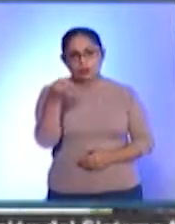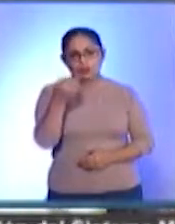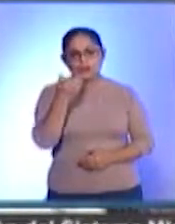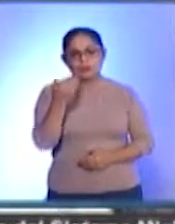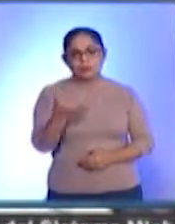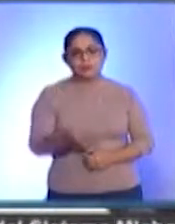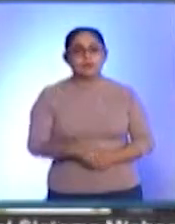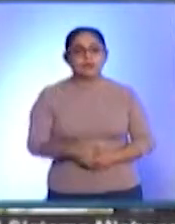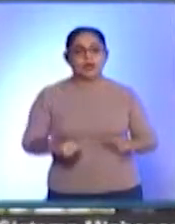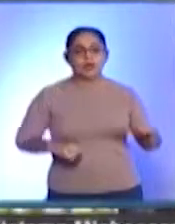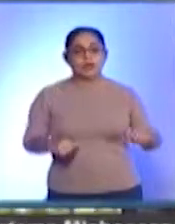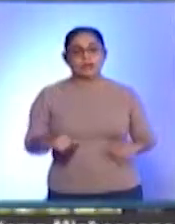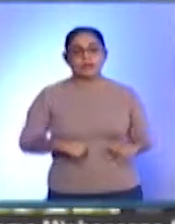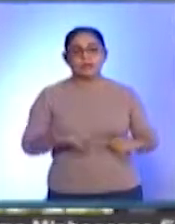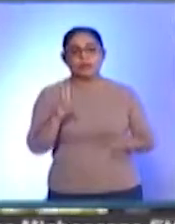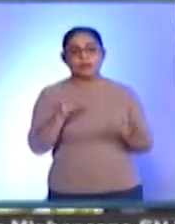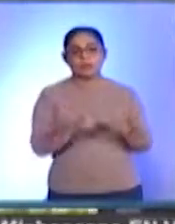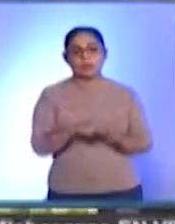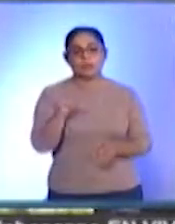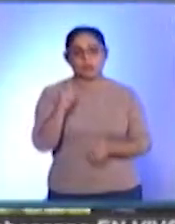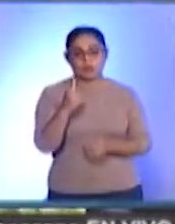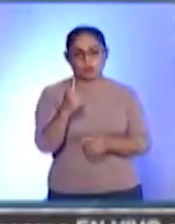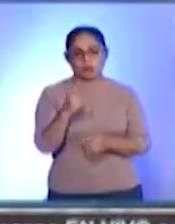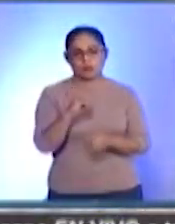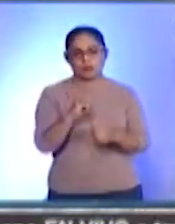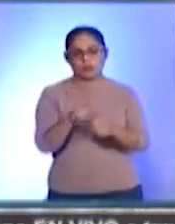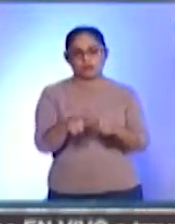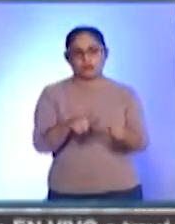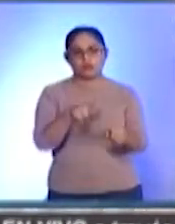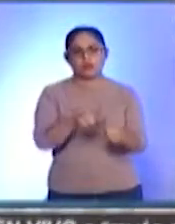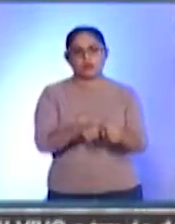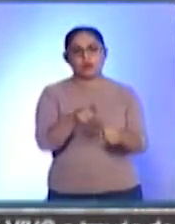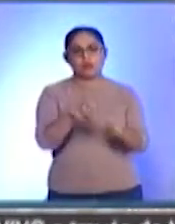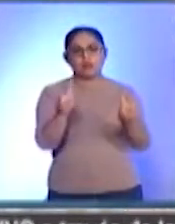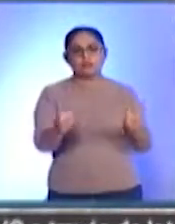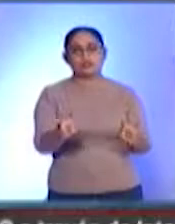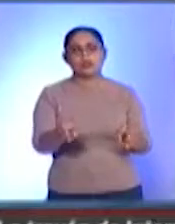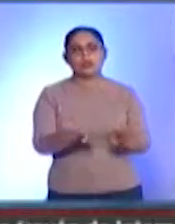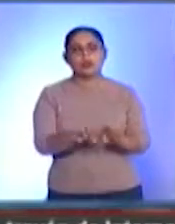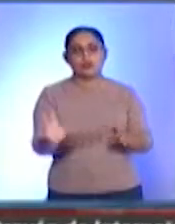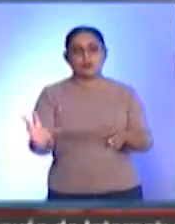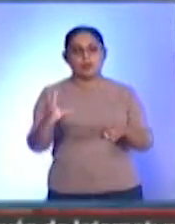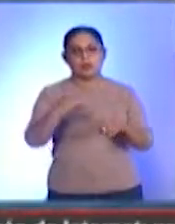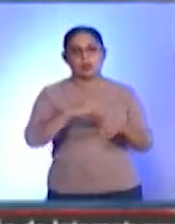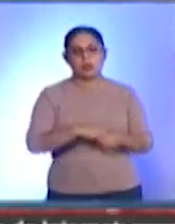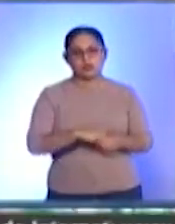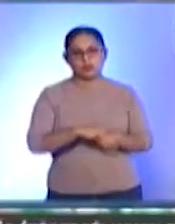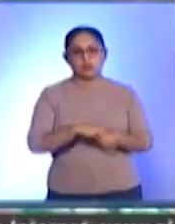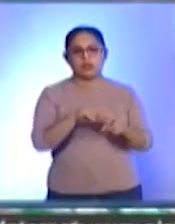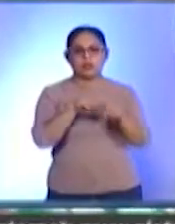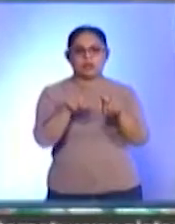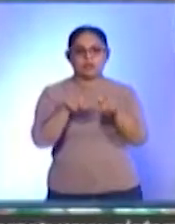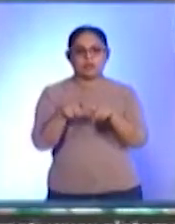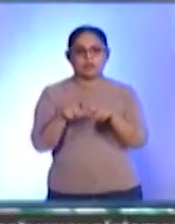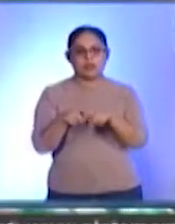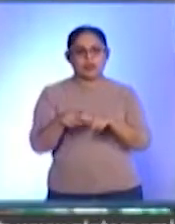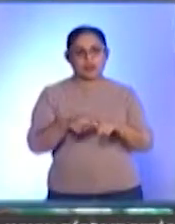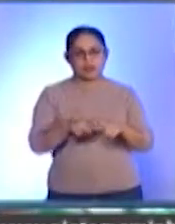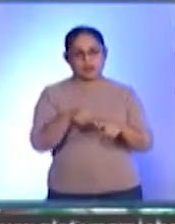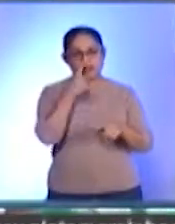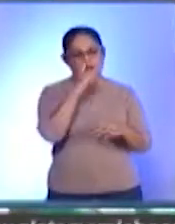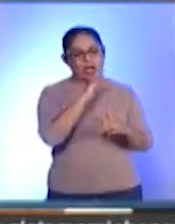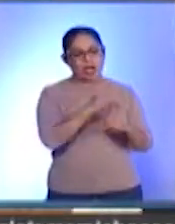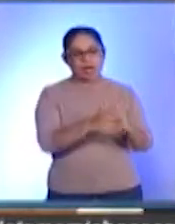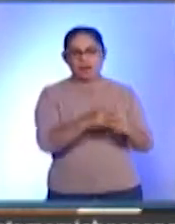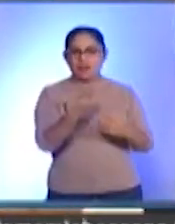actividades de este 2021 a nivel internacional se enfocan en temas relacionados con la inclusión y la diversidad para combatir todas las formas